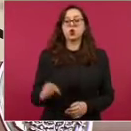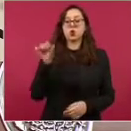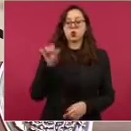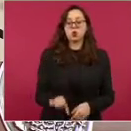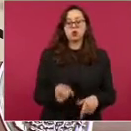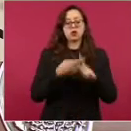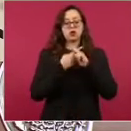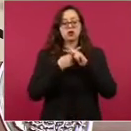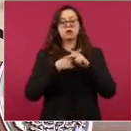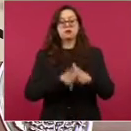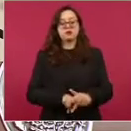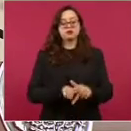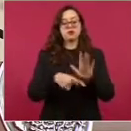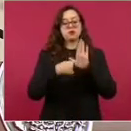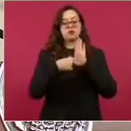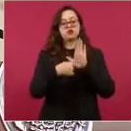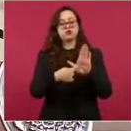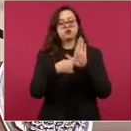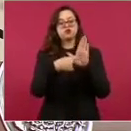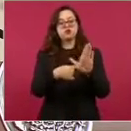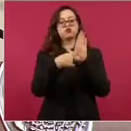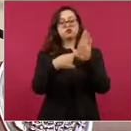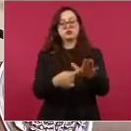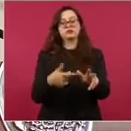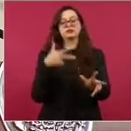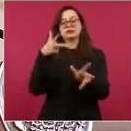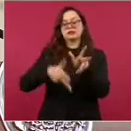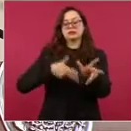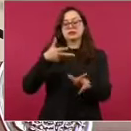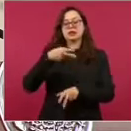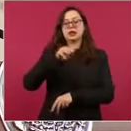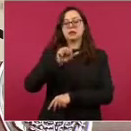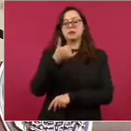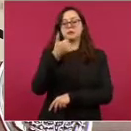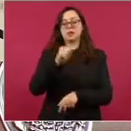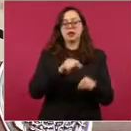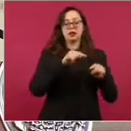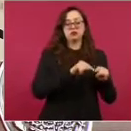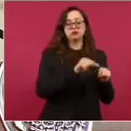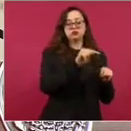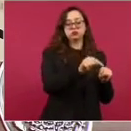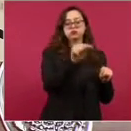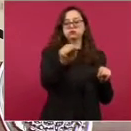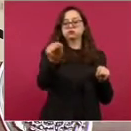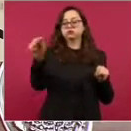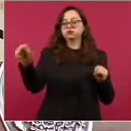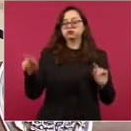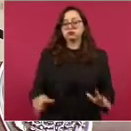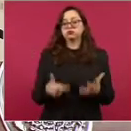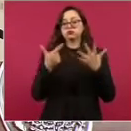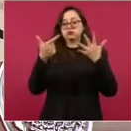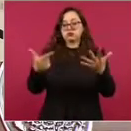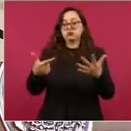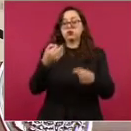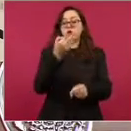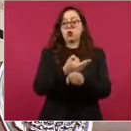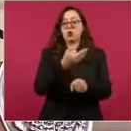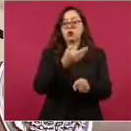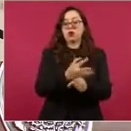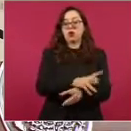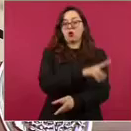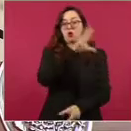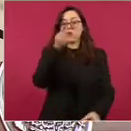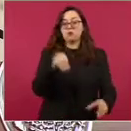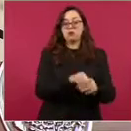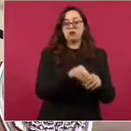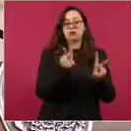de manera integral de cada tramo del Tren Maya. Iniciamos con la información integral del tramo 1, primero